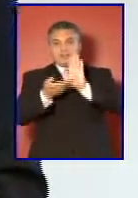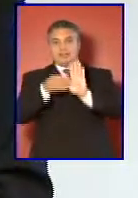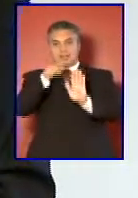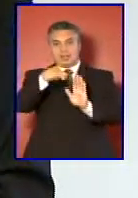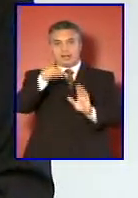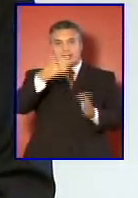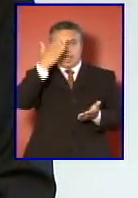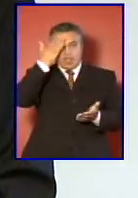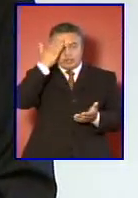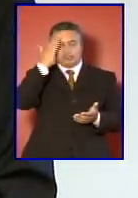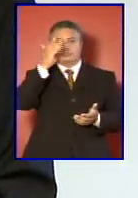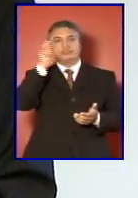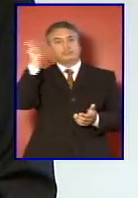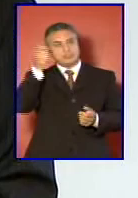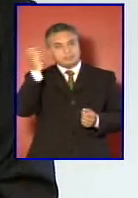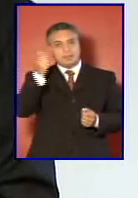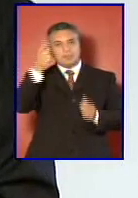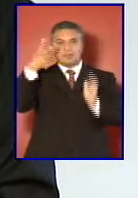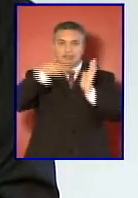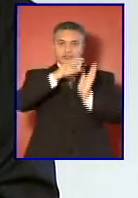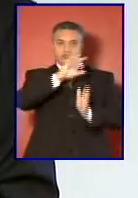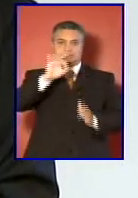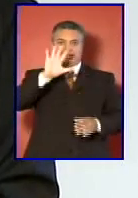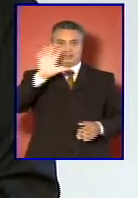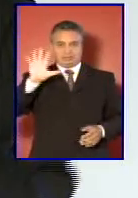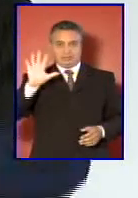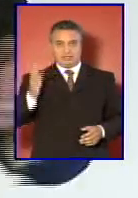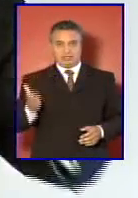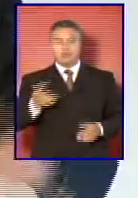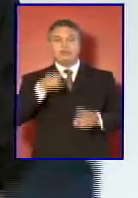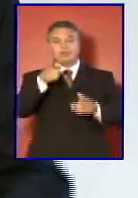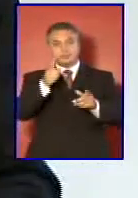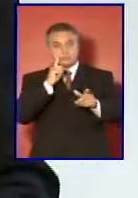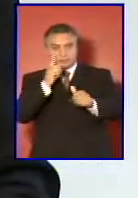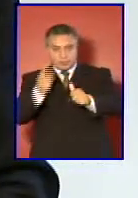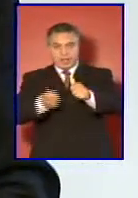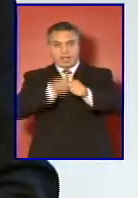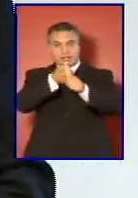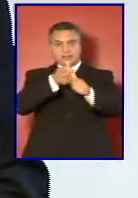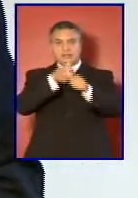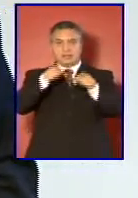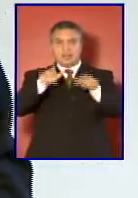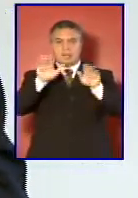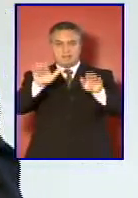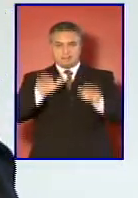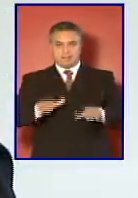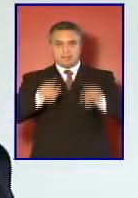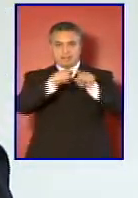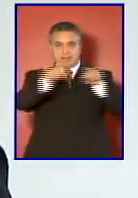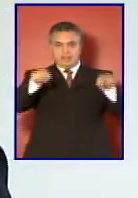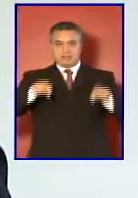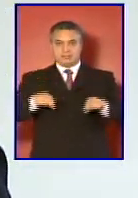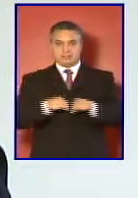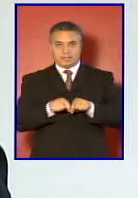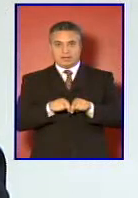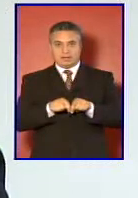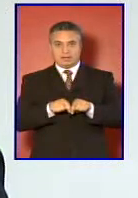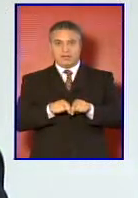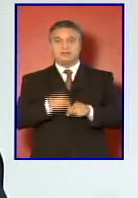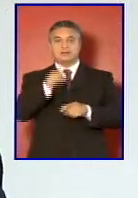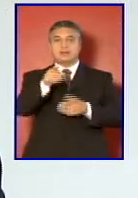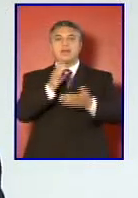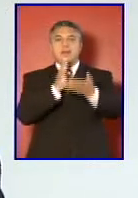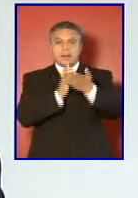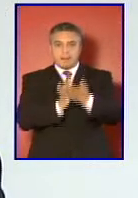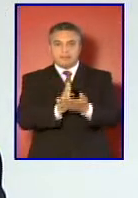-septiembre del 2005, asistir en esta misma sala a su promulgación a